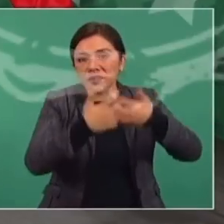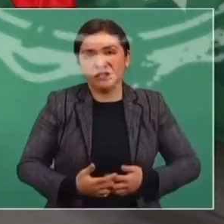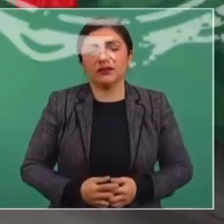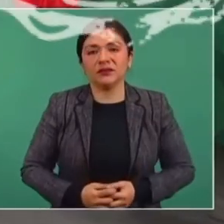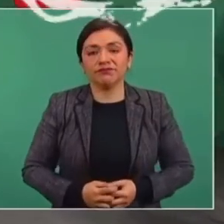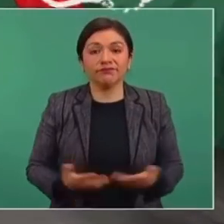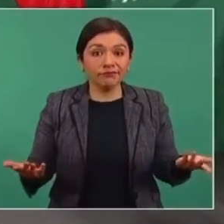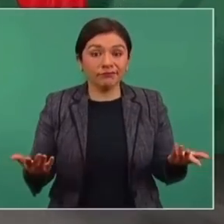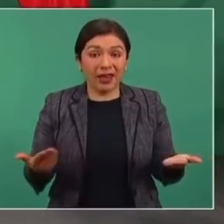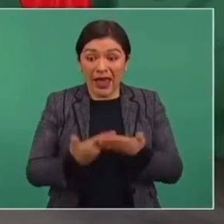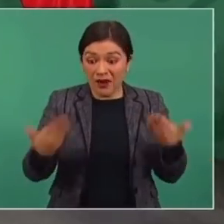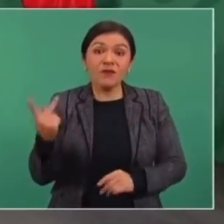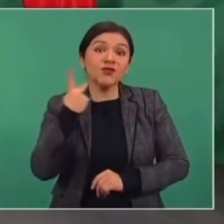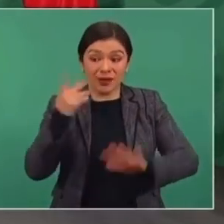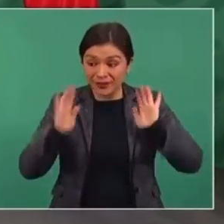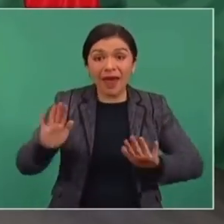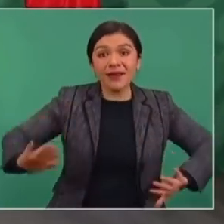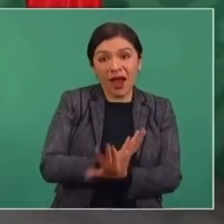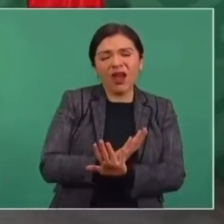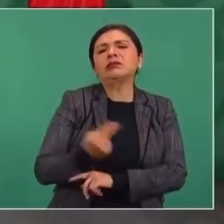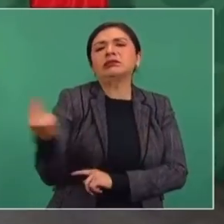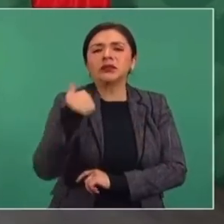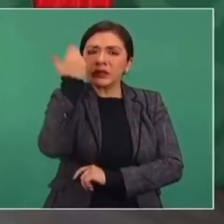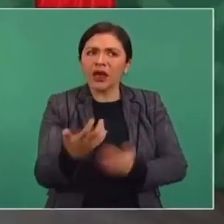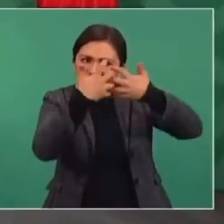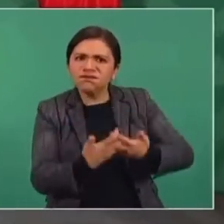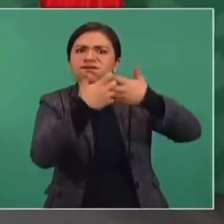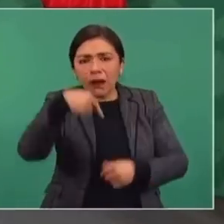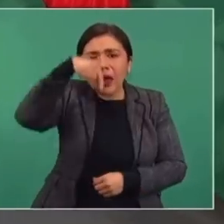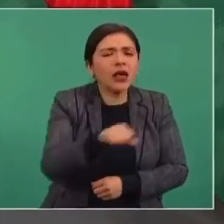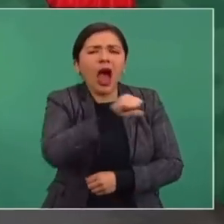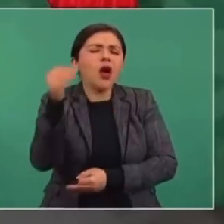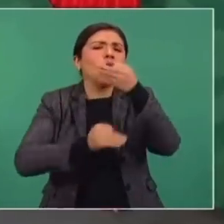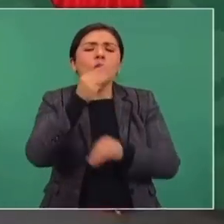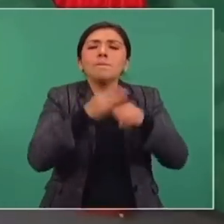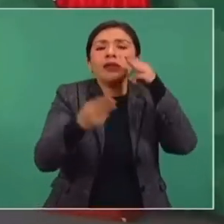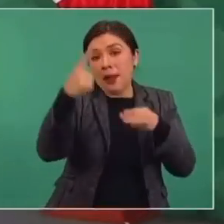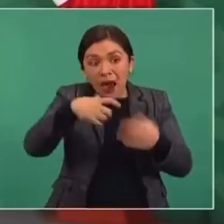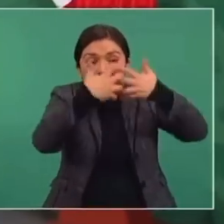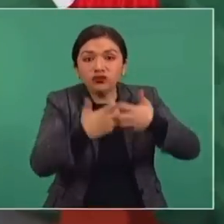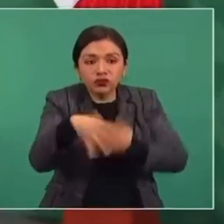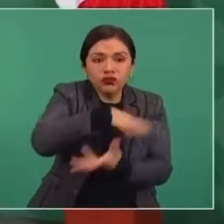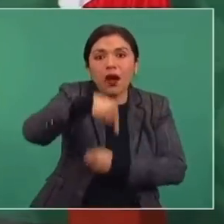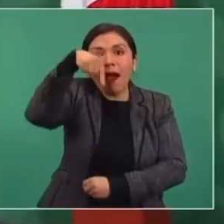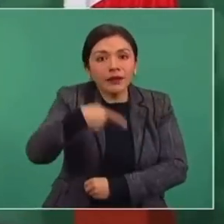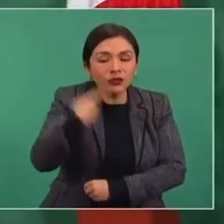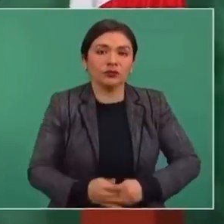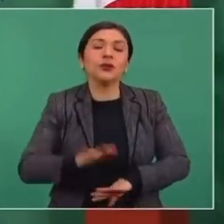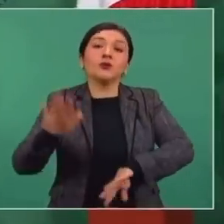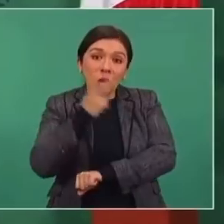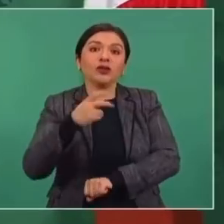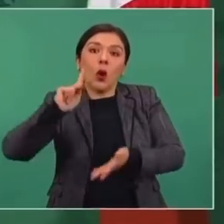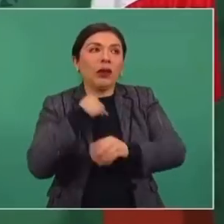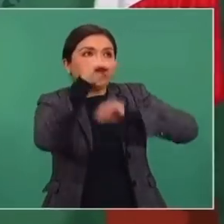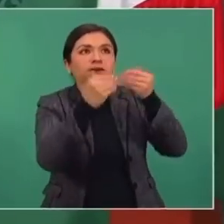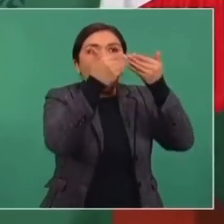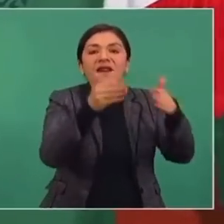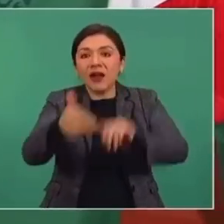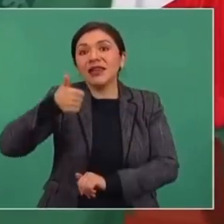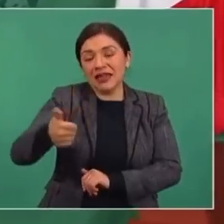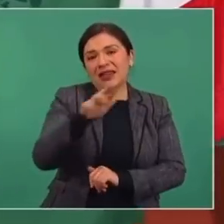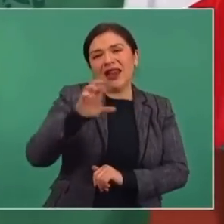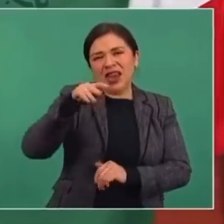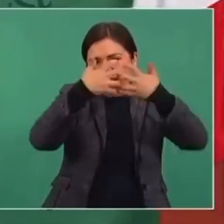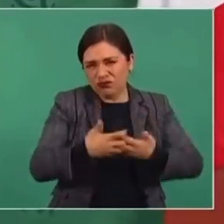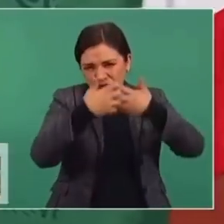Ahora, el cambio en la política es que podamos procesar toda nuestra materia prima. Por eso estamos rehabilitando las seis refinerías. Se